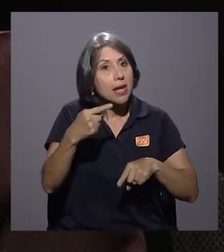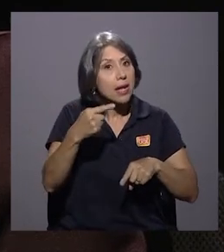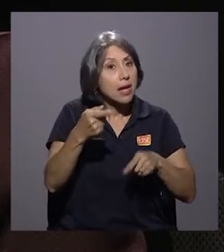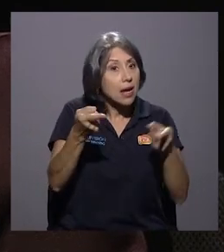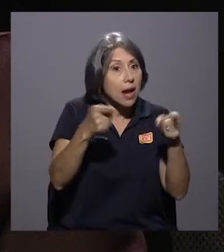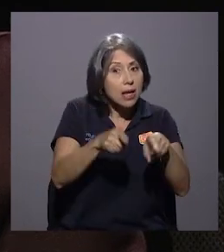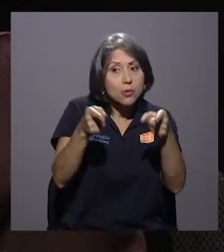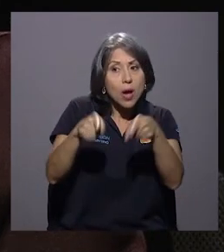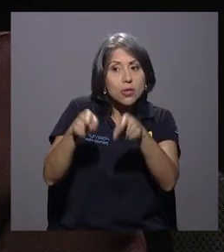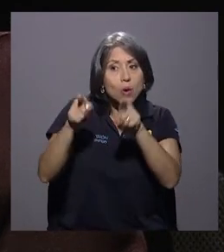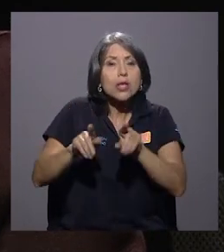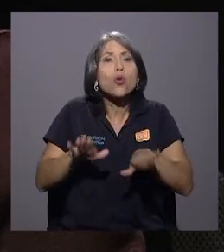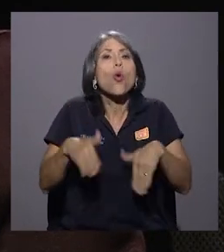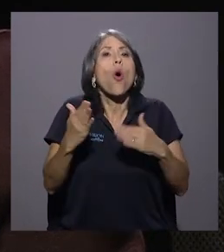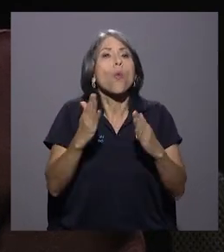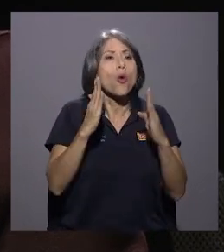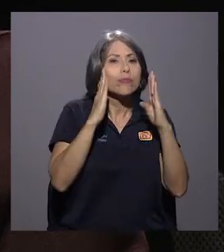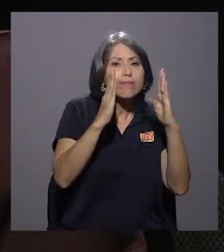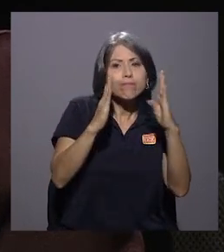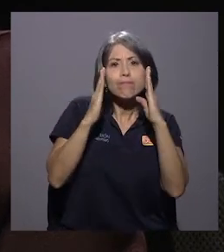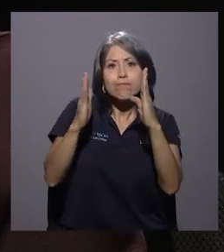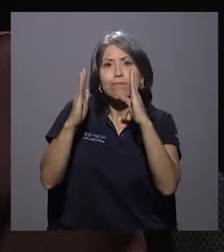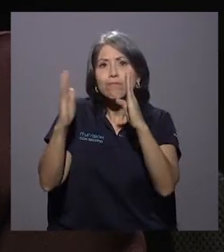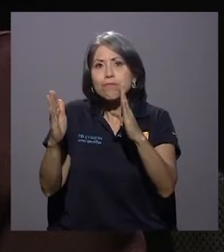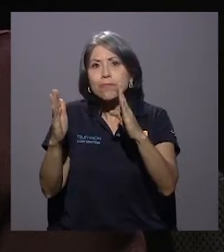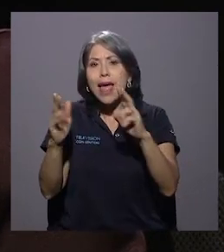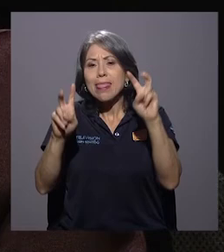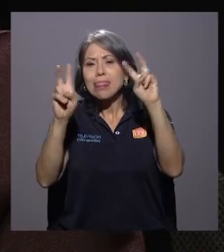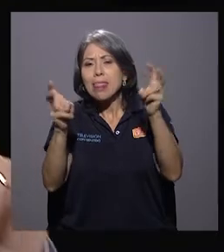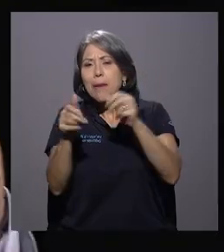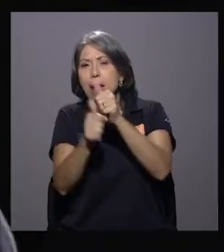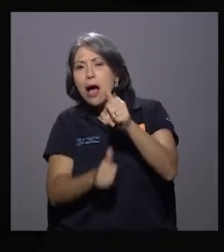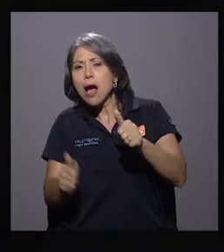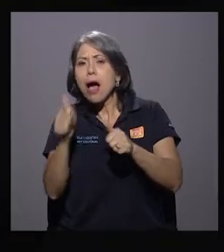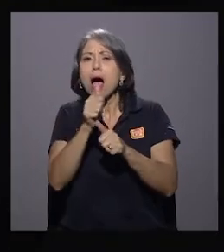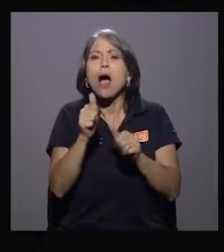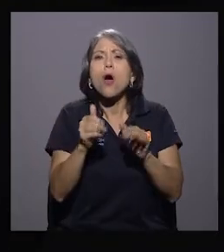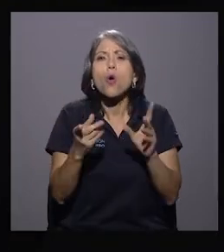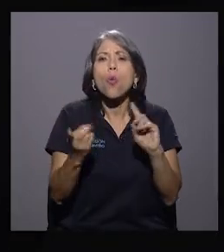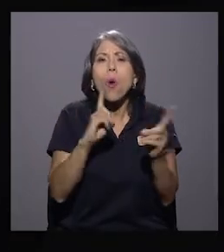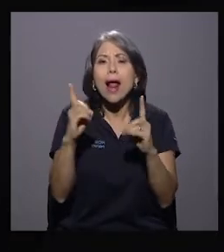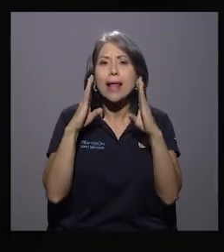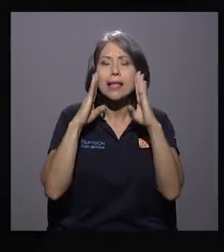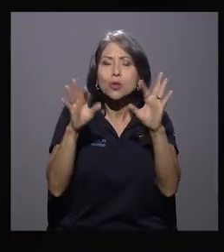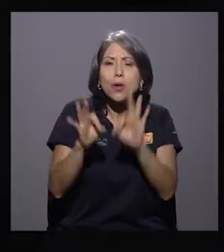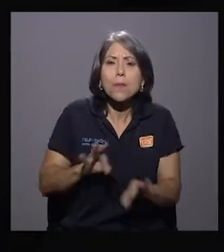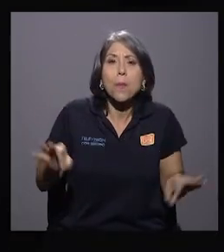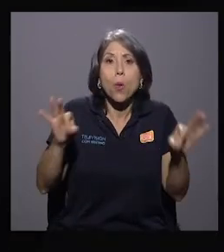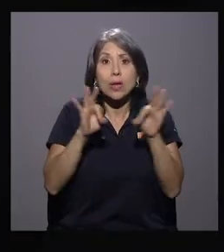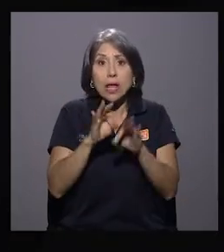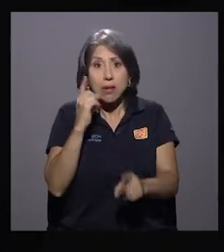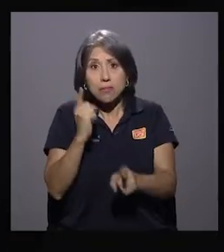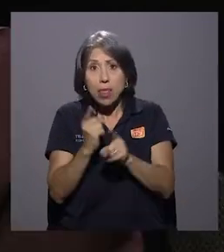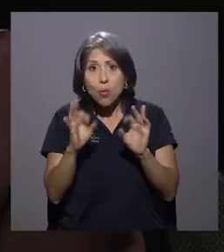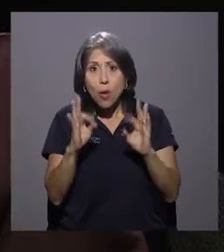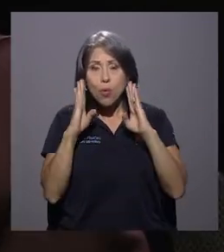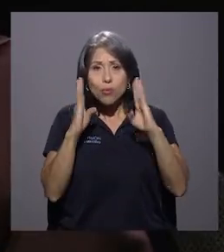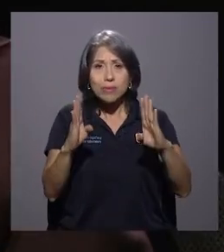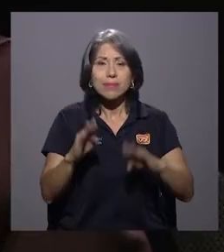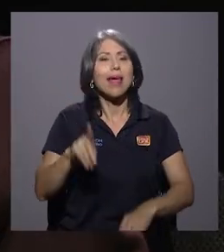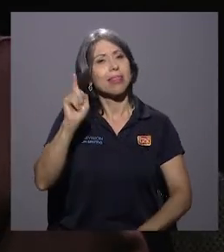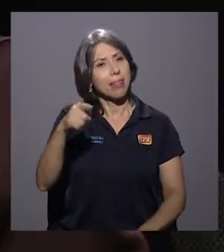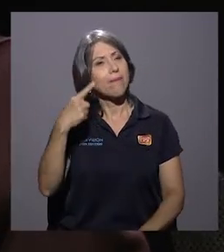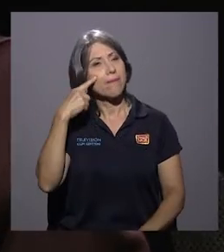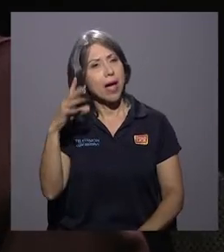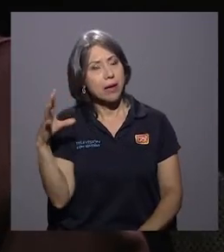asignación de las prioridades se hace de manera adecuada, ¿verdad? Eso también es otra cosa que hay que verificar y unificar. No es lo